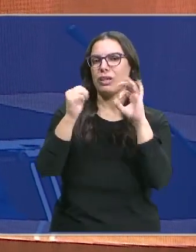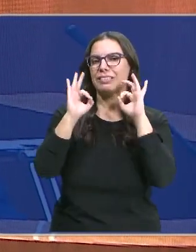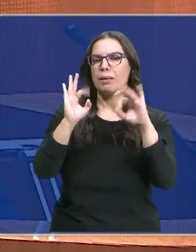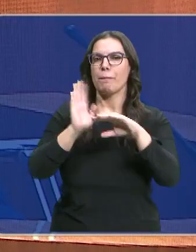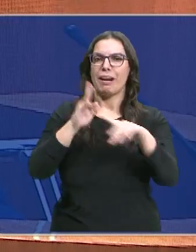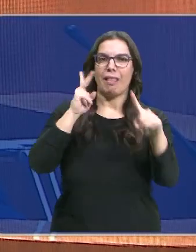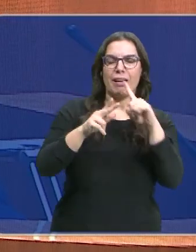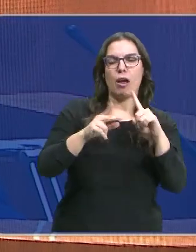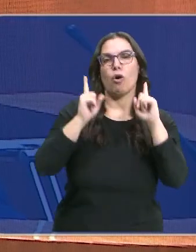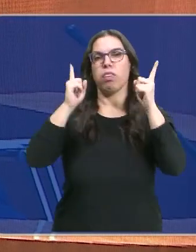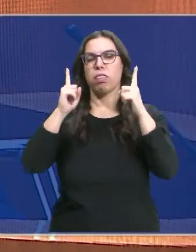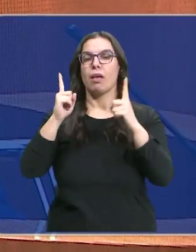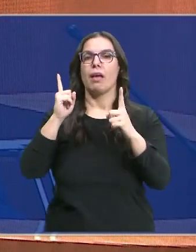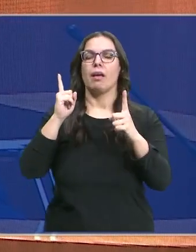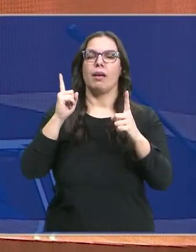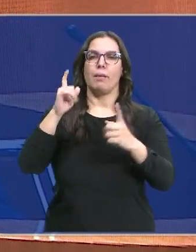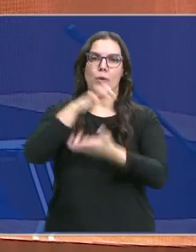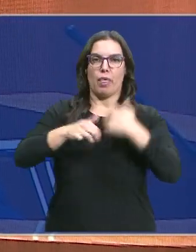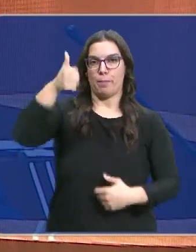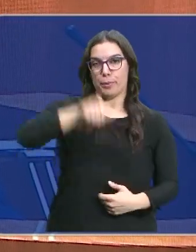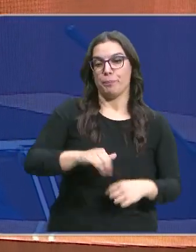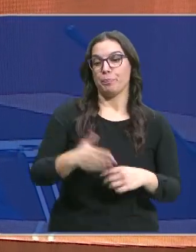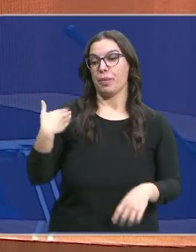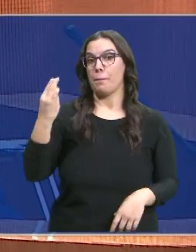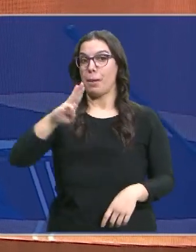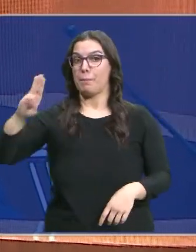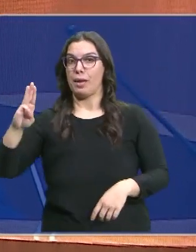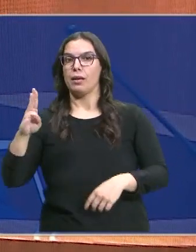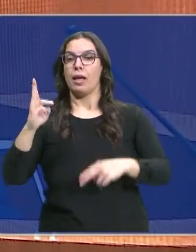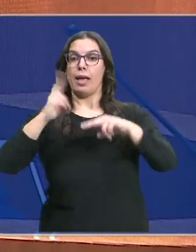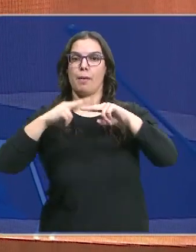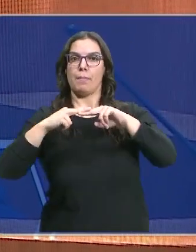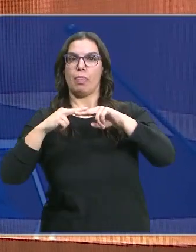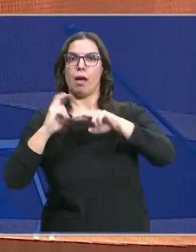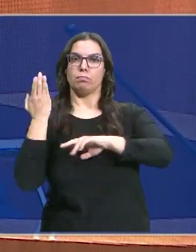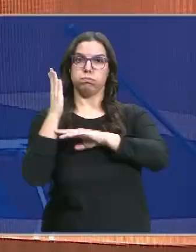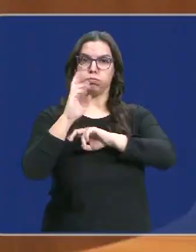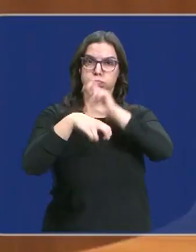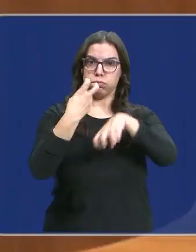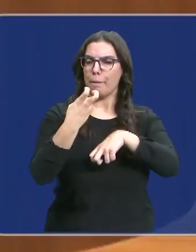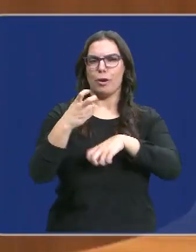erradicar y prevenir la violencia de género. El Partido Popular había presentado una enmienda, pero no se ha aceptado.